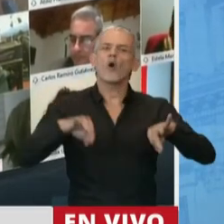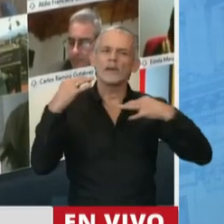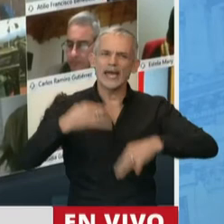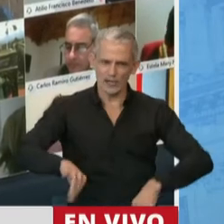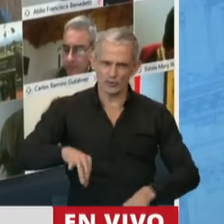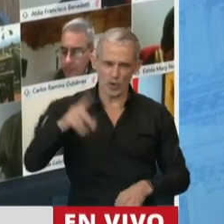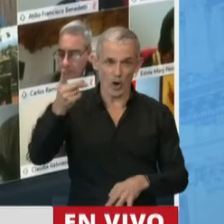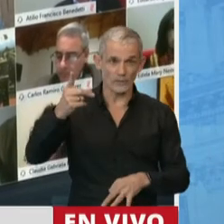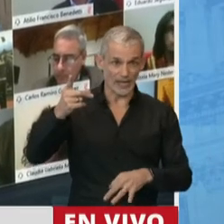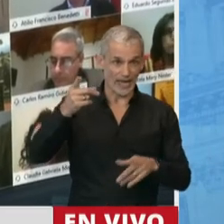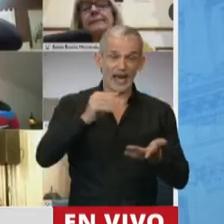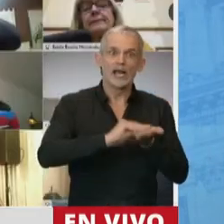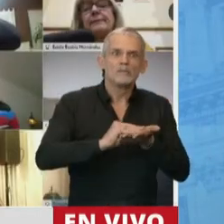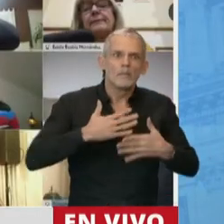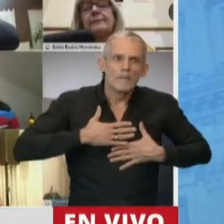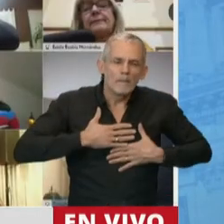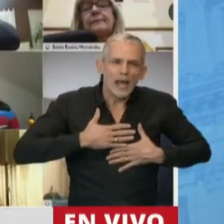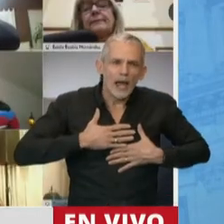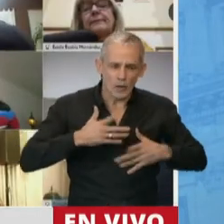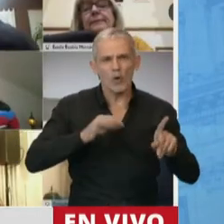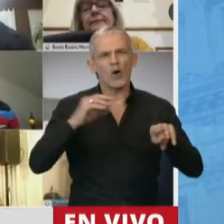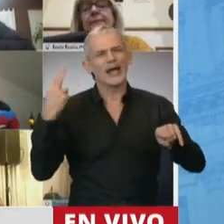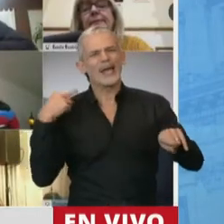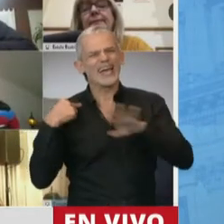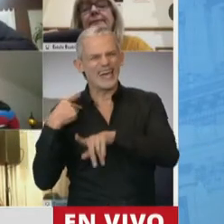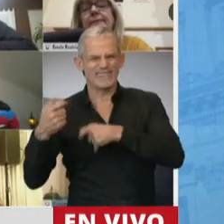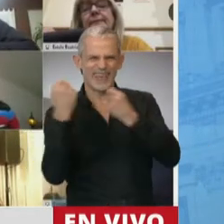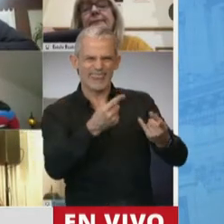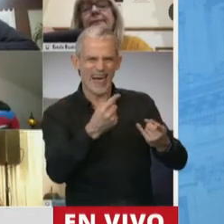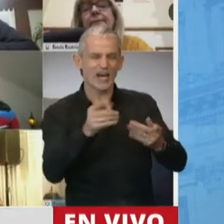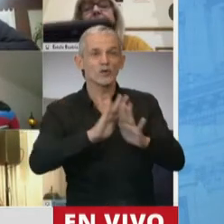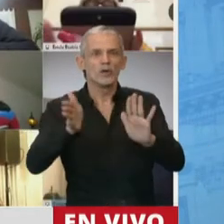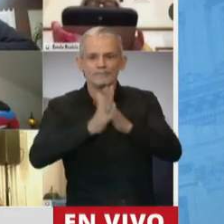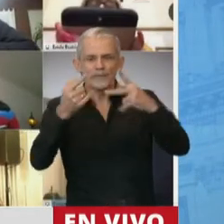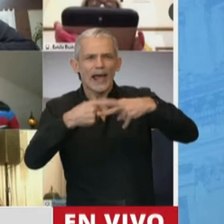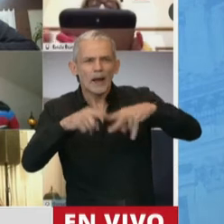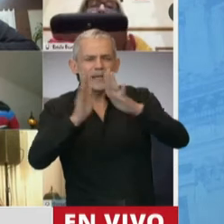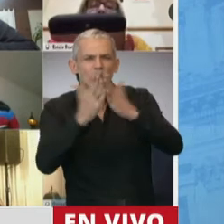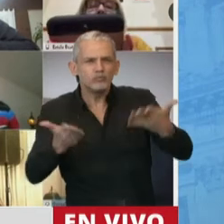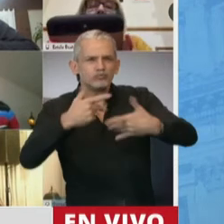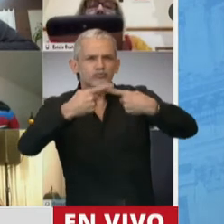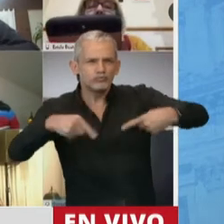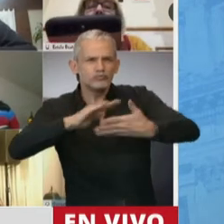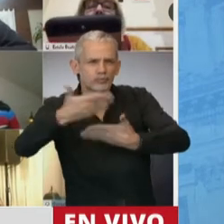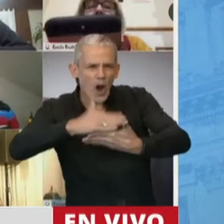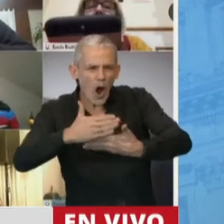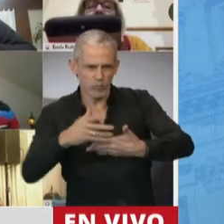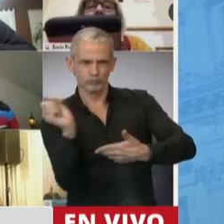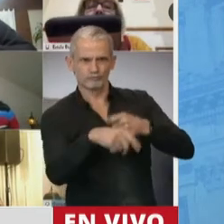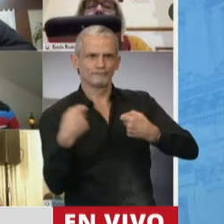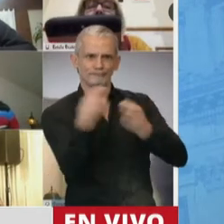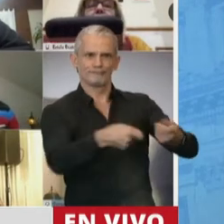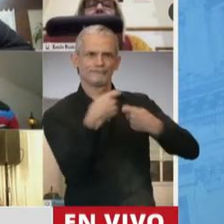por parte del empleador de facilitar o de otorgar todas las herramientas de trabajo necesarias. Por lo tanto,